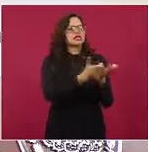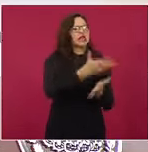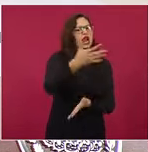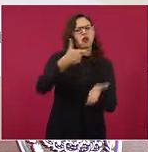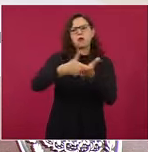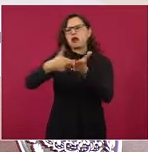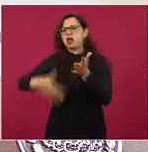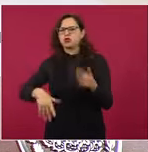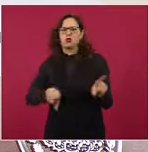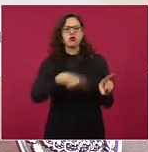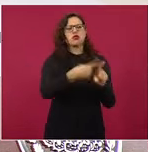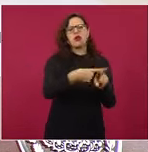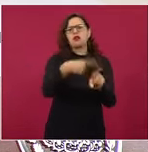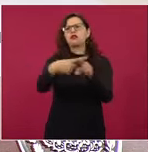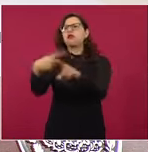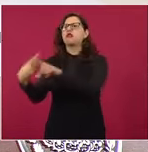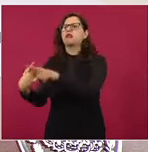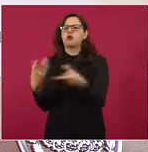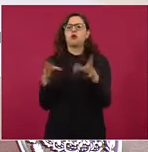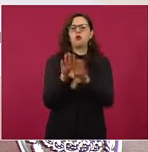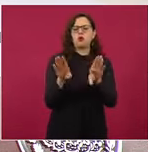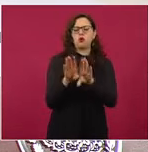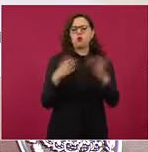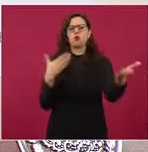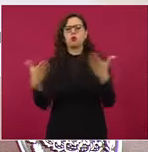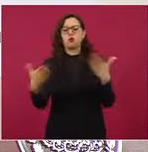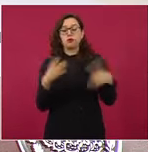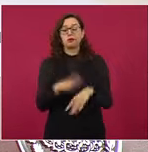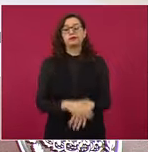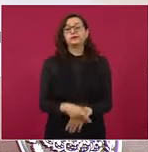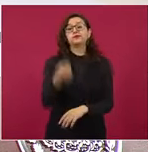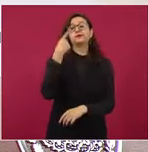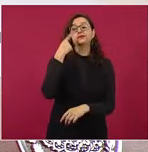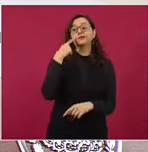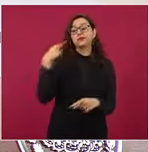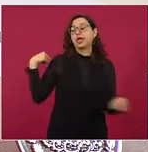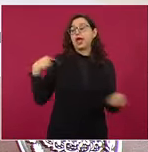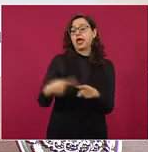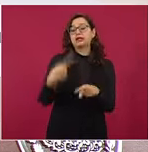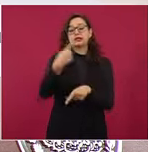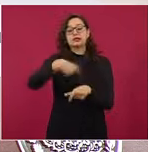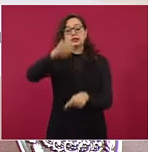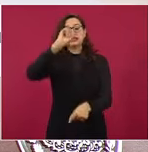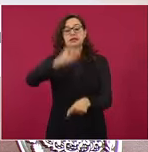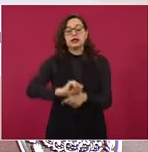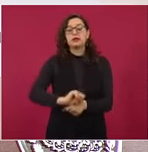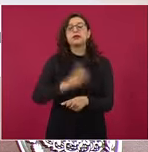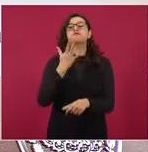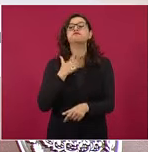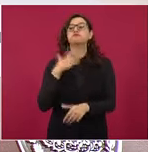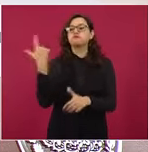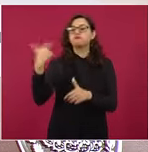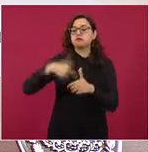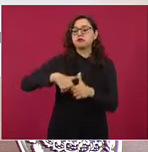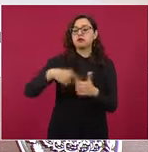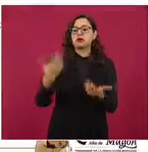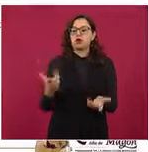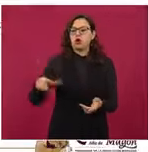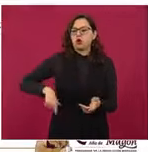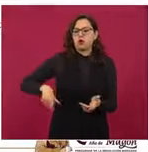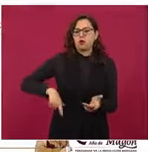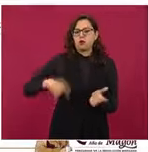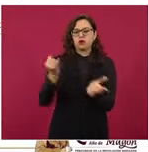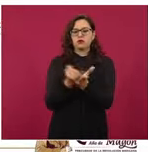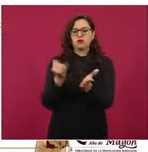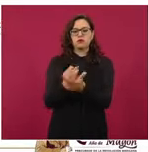viendo que en esta semana el incentivo, el estímulo fiscal a la gasolina regular es del 81